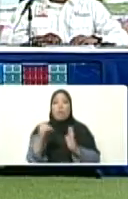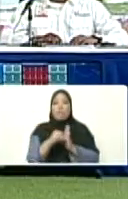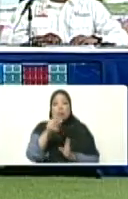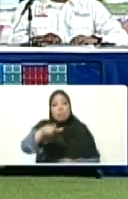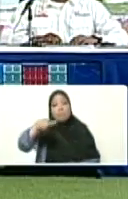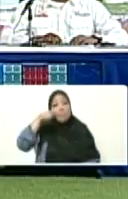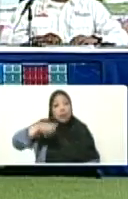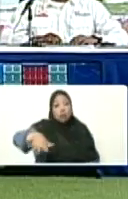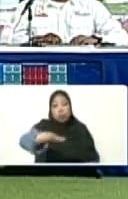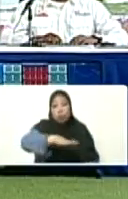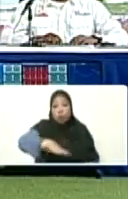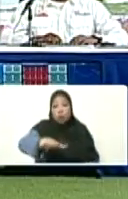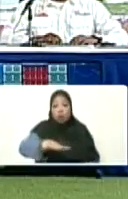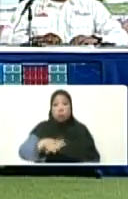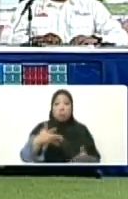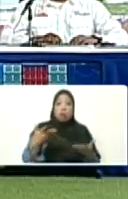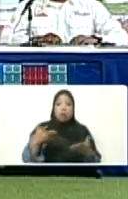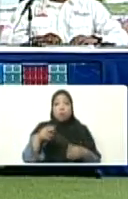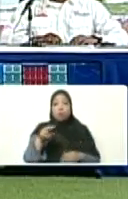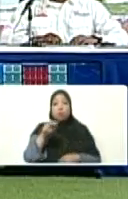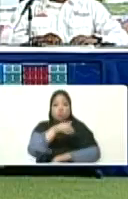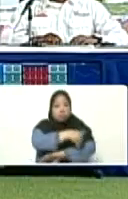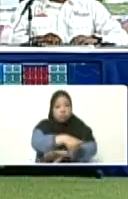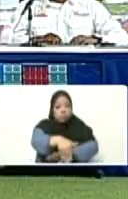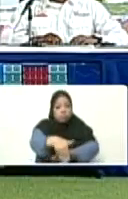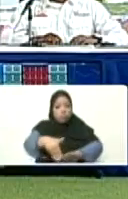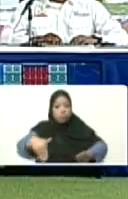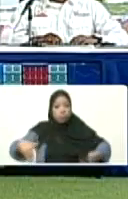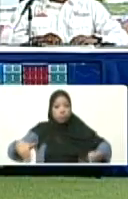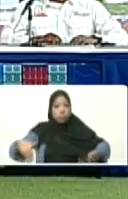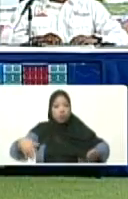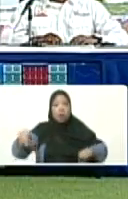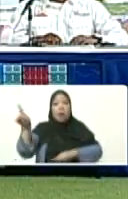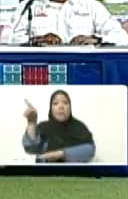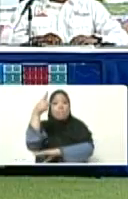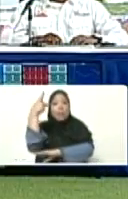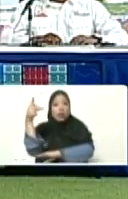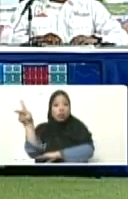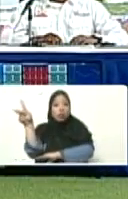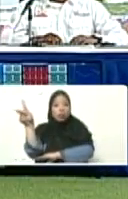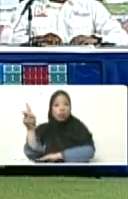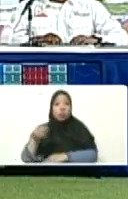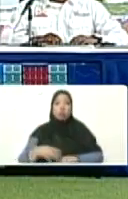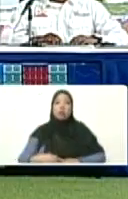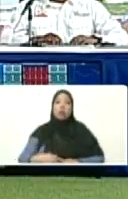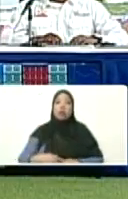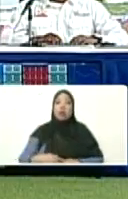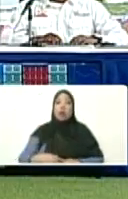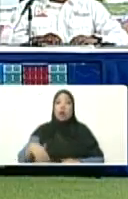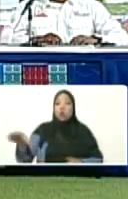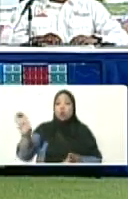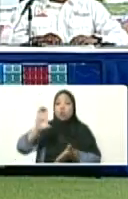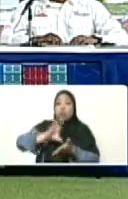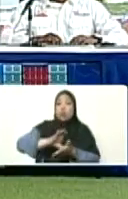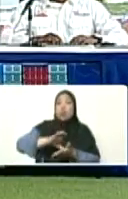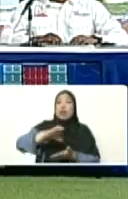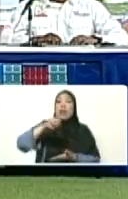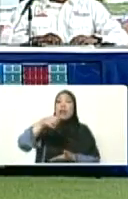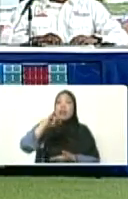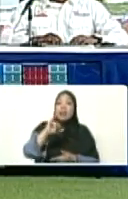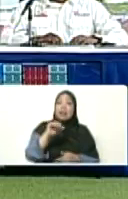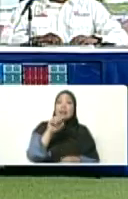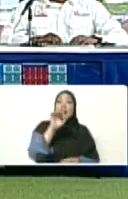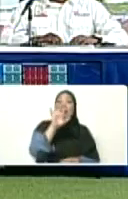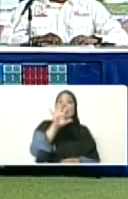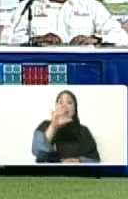bien definidas en sus calles, en sus parroquias, a una ciudad con 500.000, 600